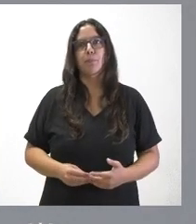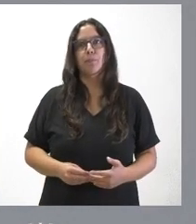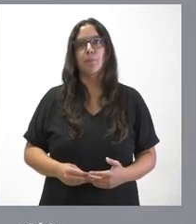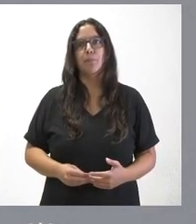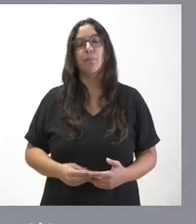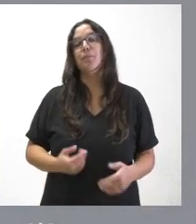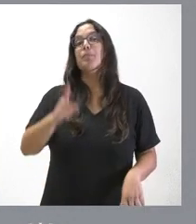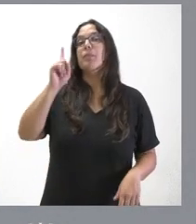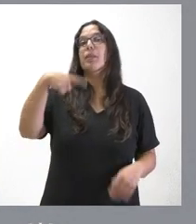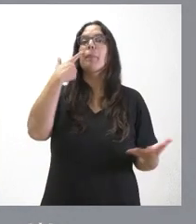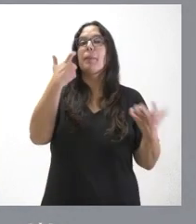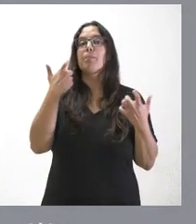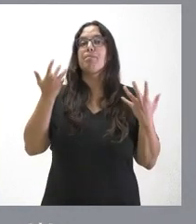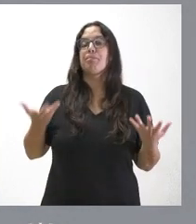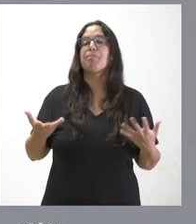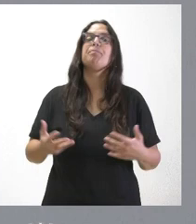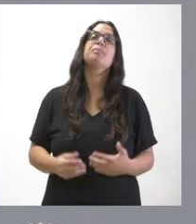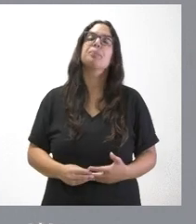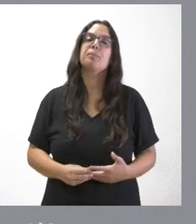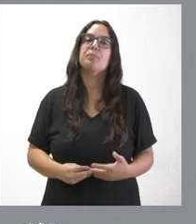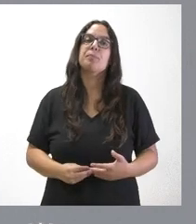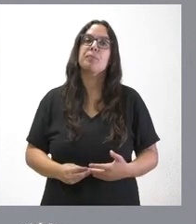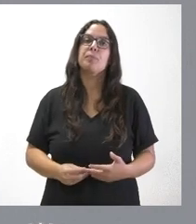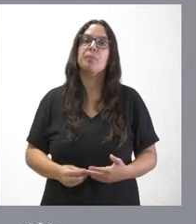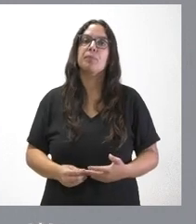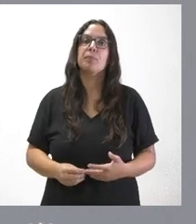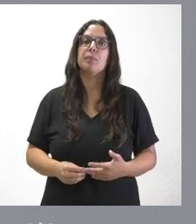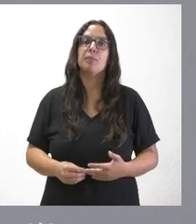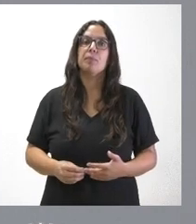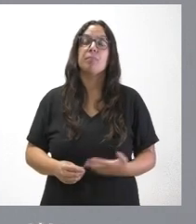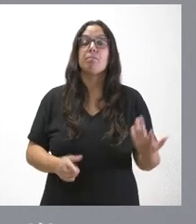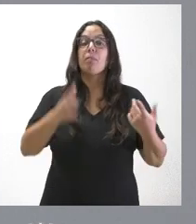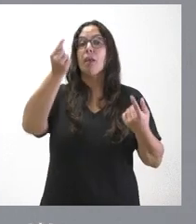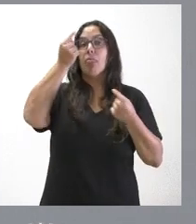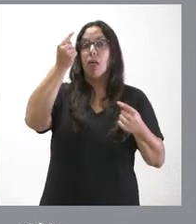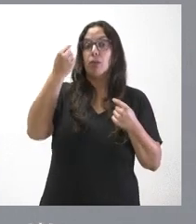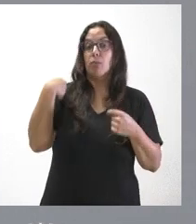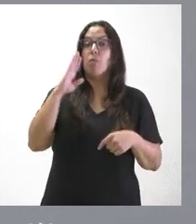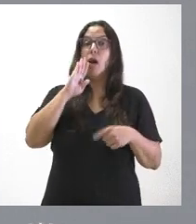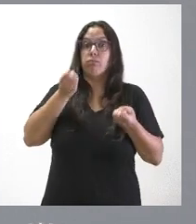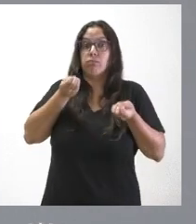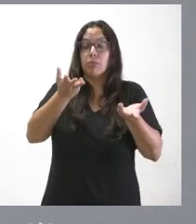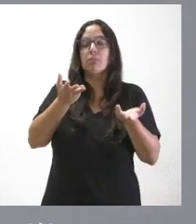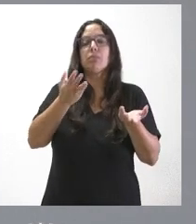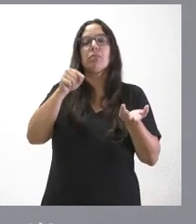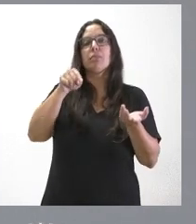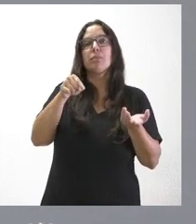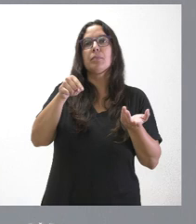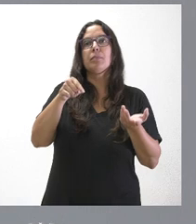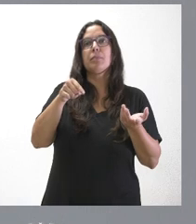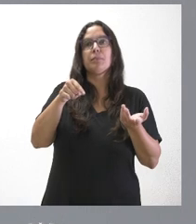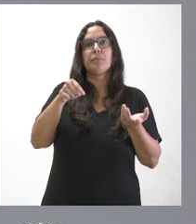Señalarles también que estos datos que les digo se unen,